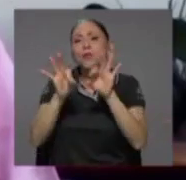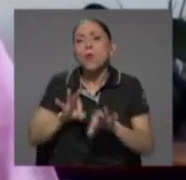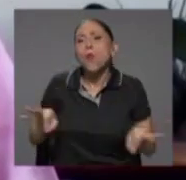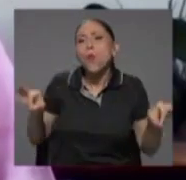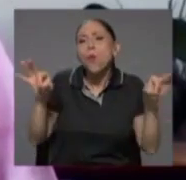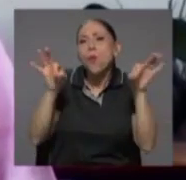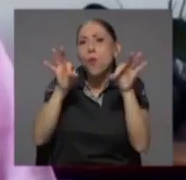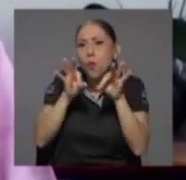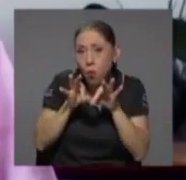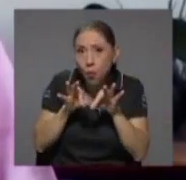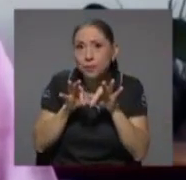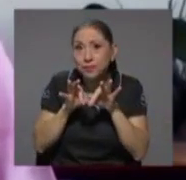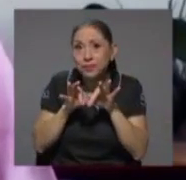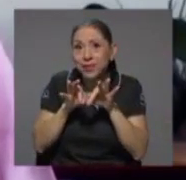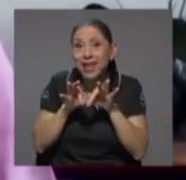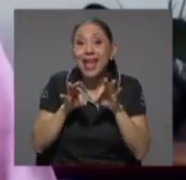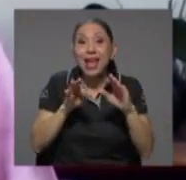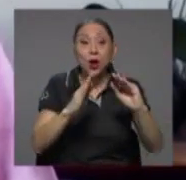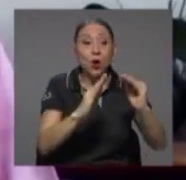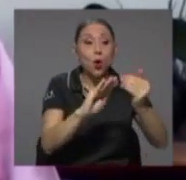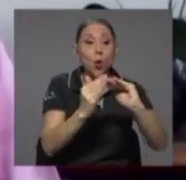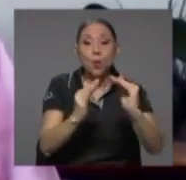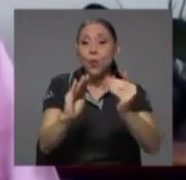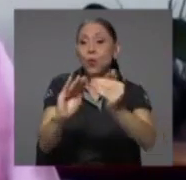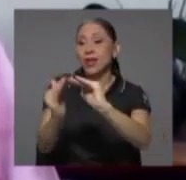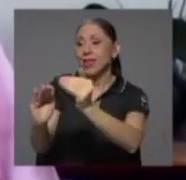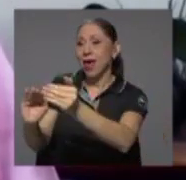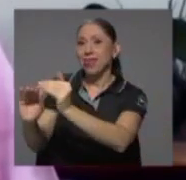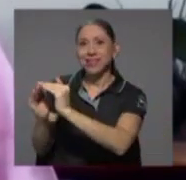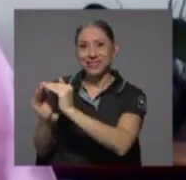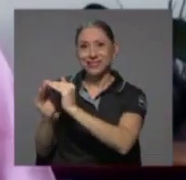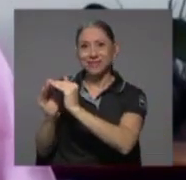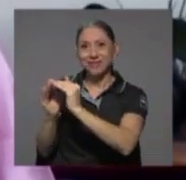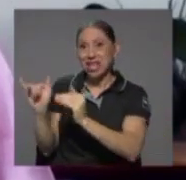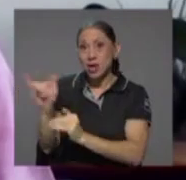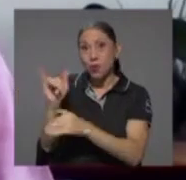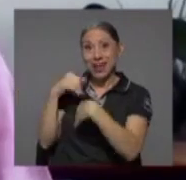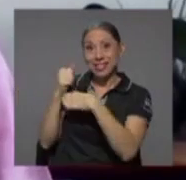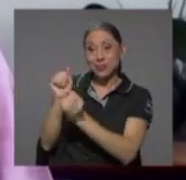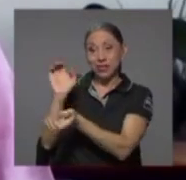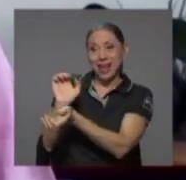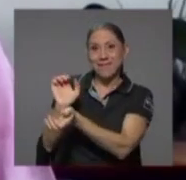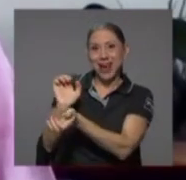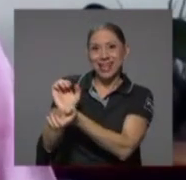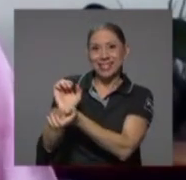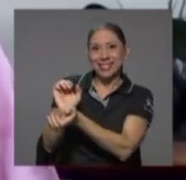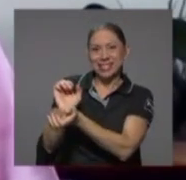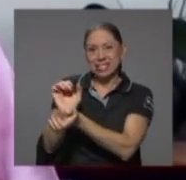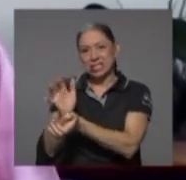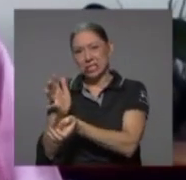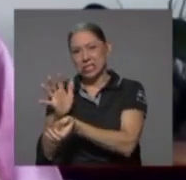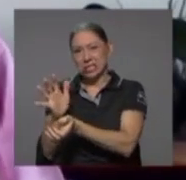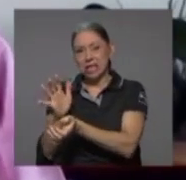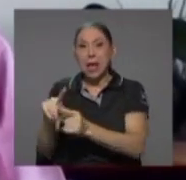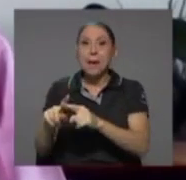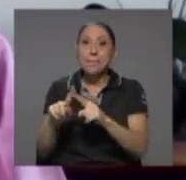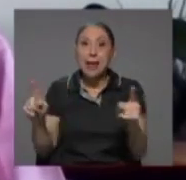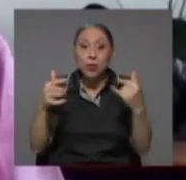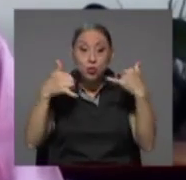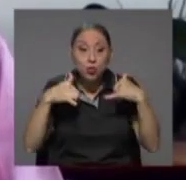incorporar incorporar a las comunidades como lo hicimos con los cebais pero todavía de una forma muy tibia con el objeto de